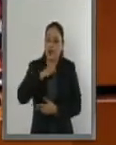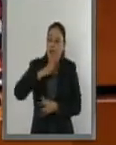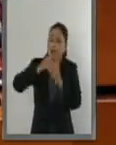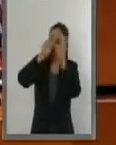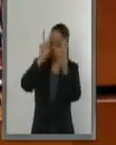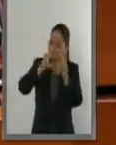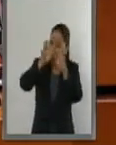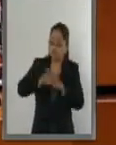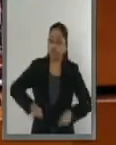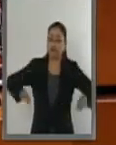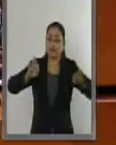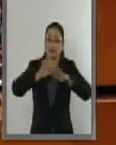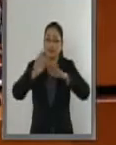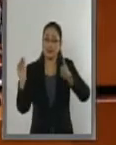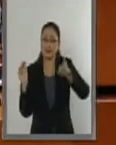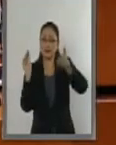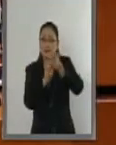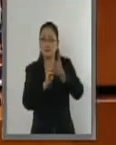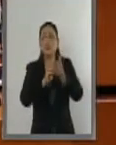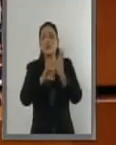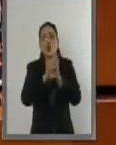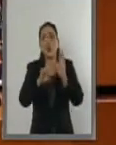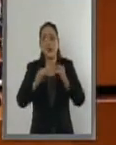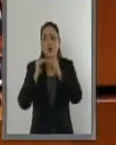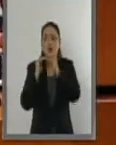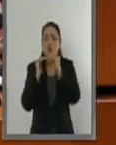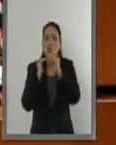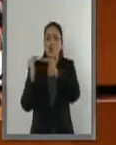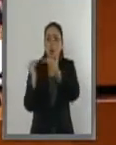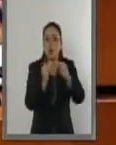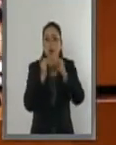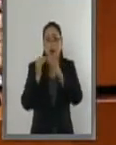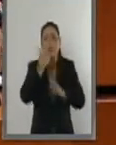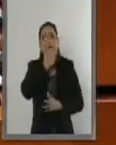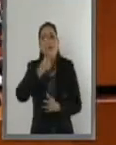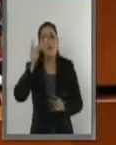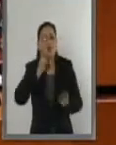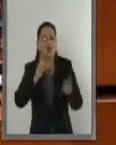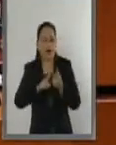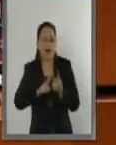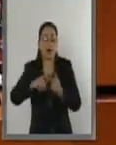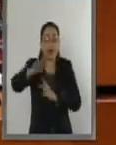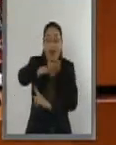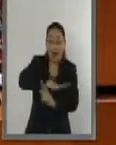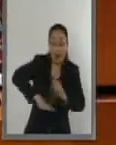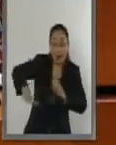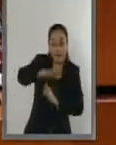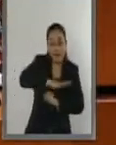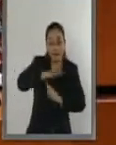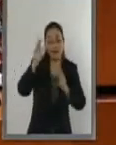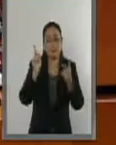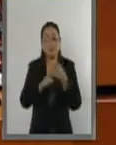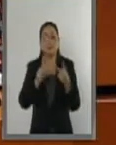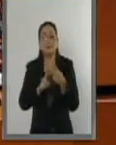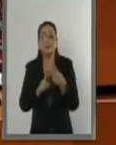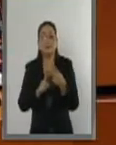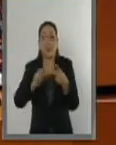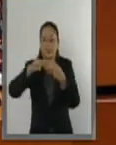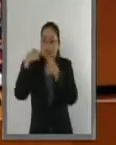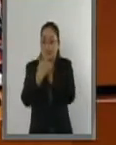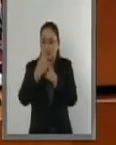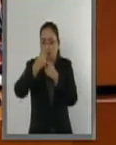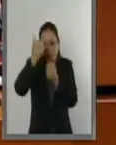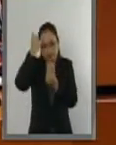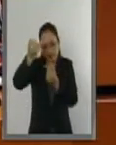incorporado, como la igualdad de género, el tema ambiental, con otra connotación, y